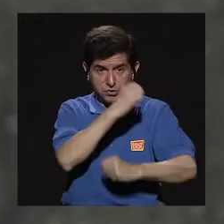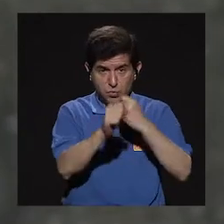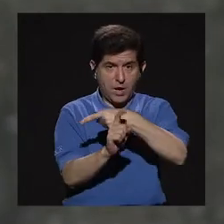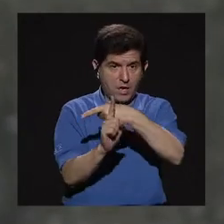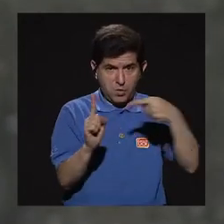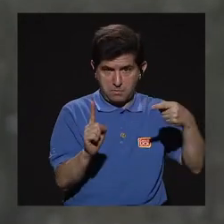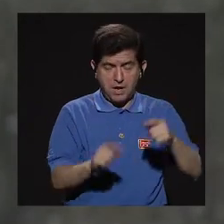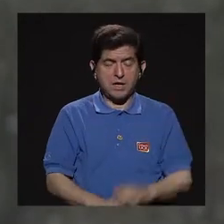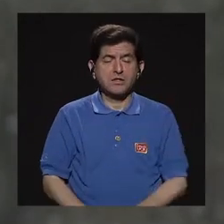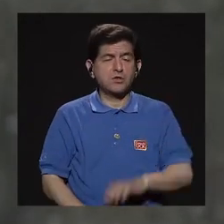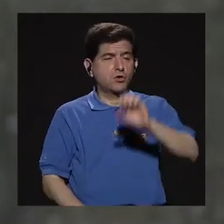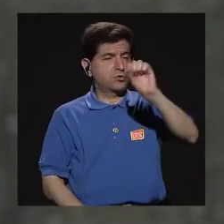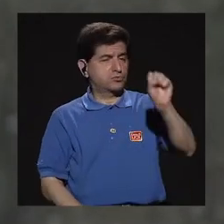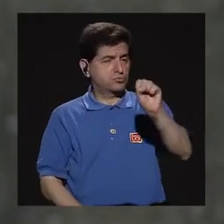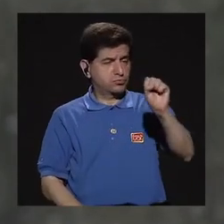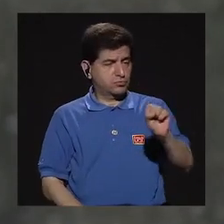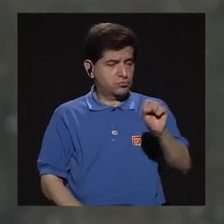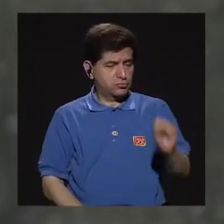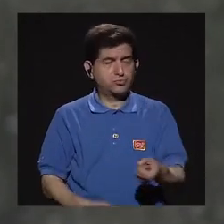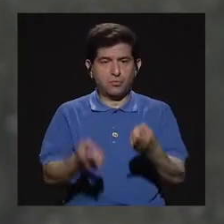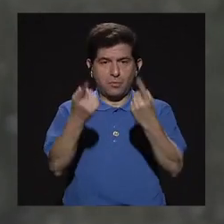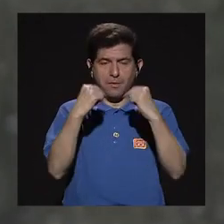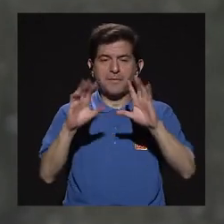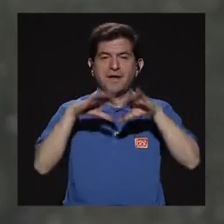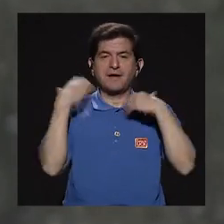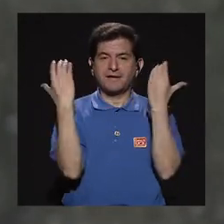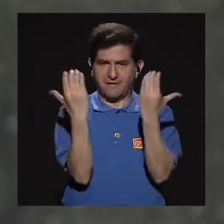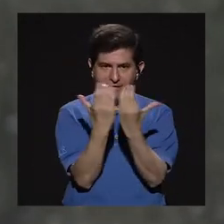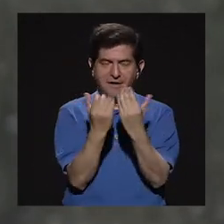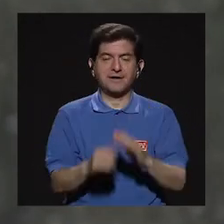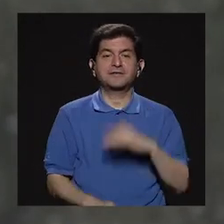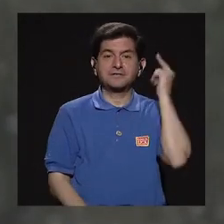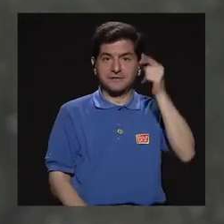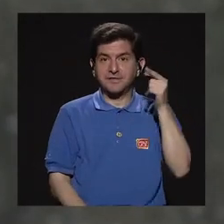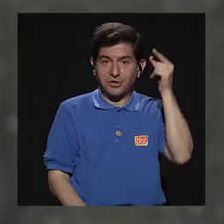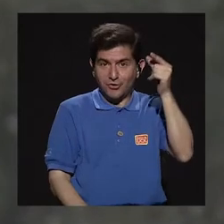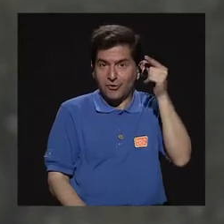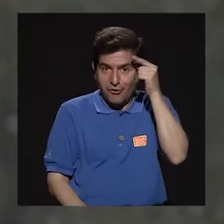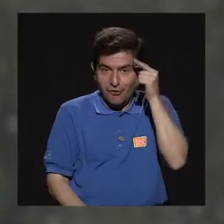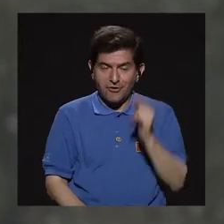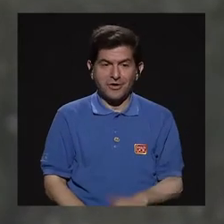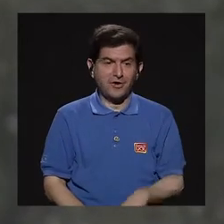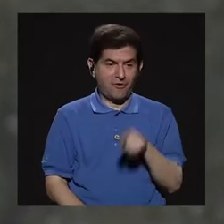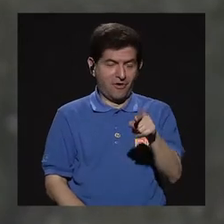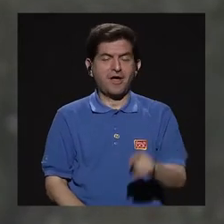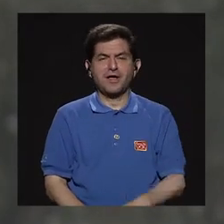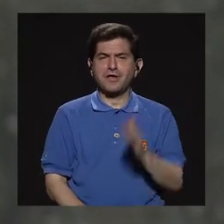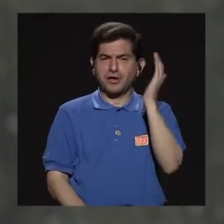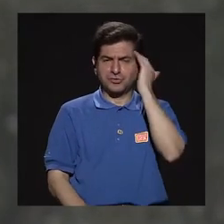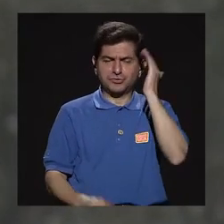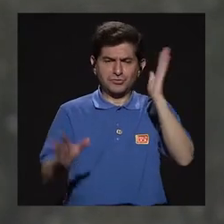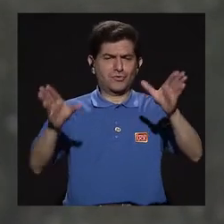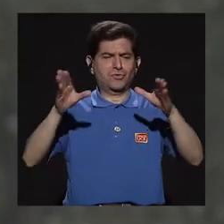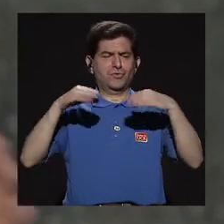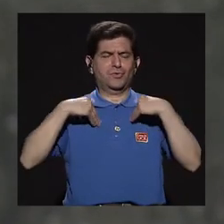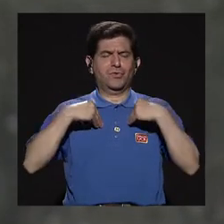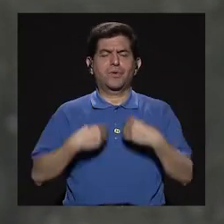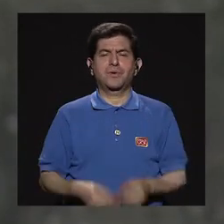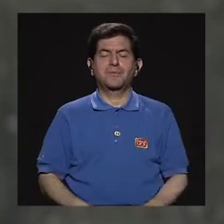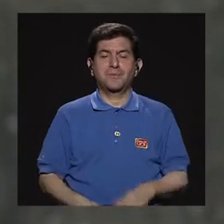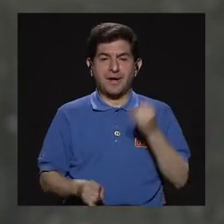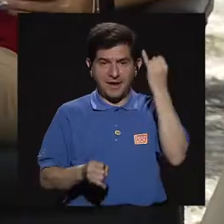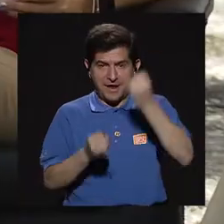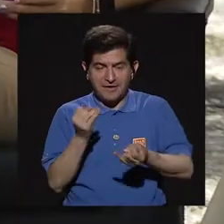y medio aproximadamente, todos los sábados, asisten a estas clases y obviamente, pues, van adquiriendo esos conocimientos y creando ese